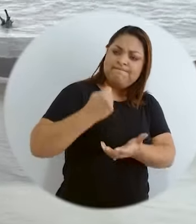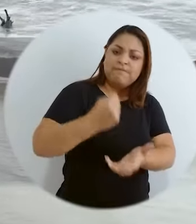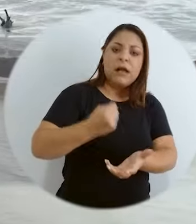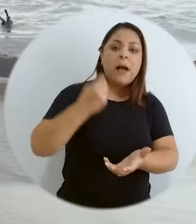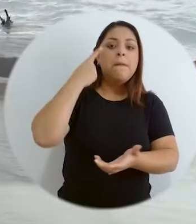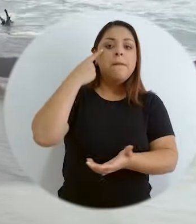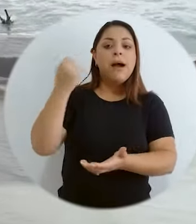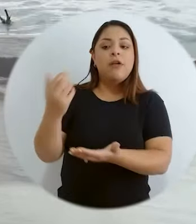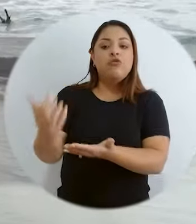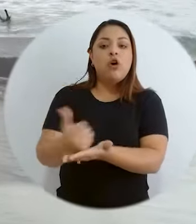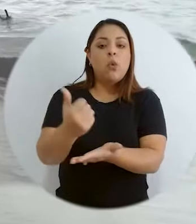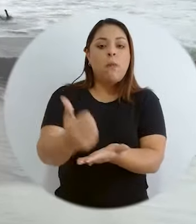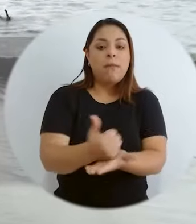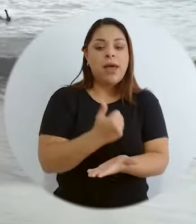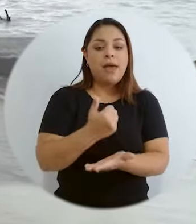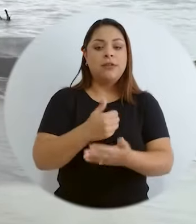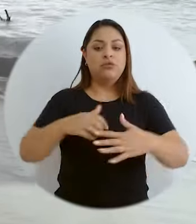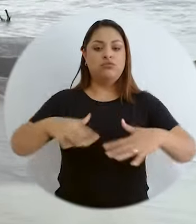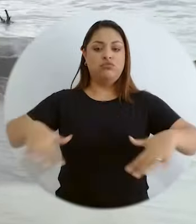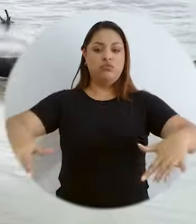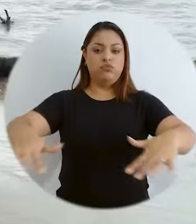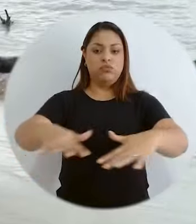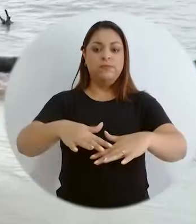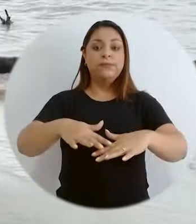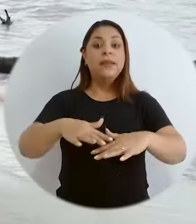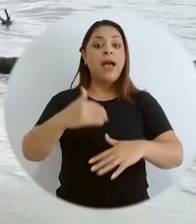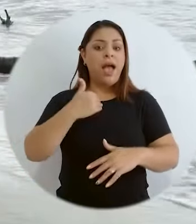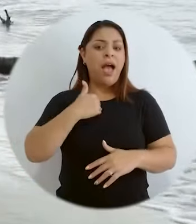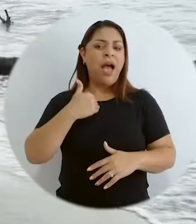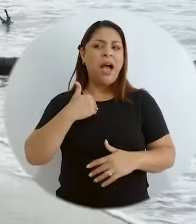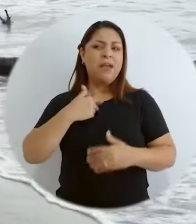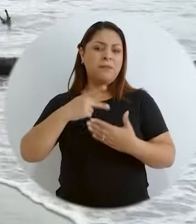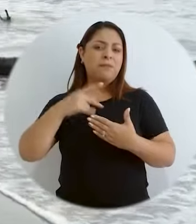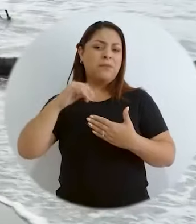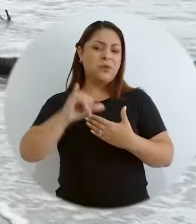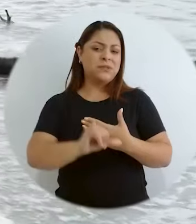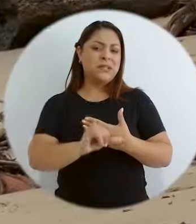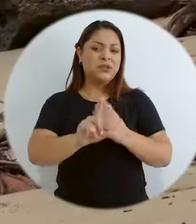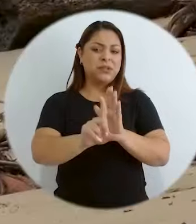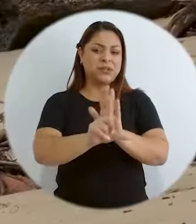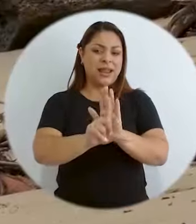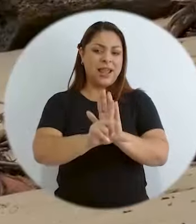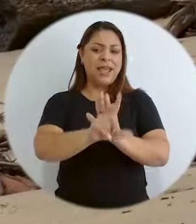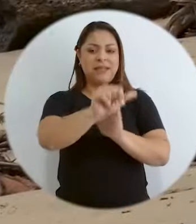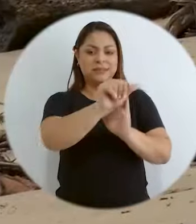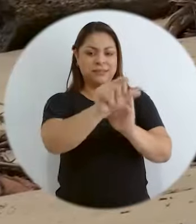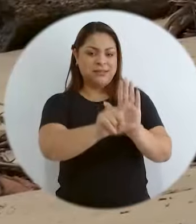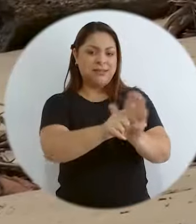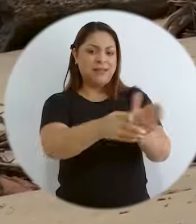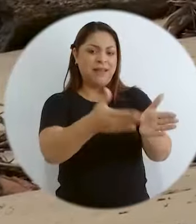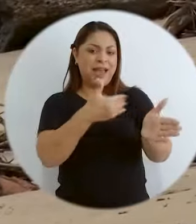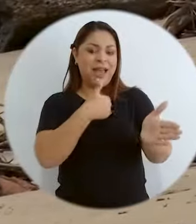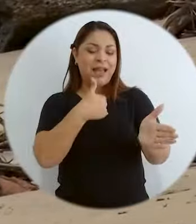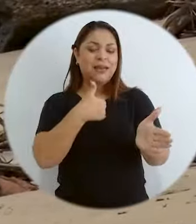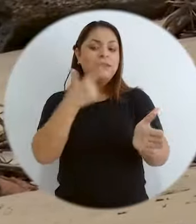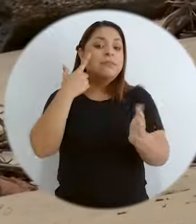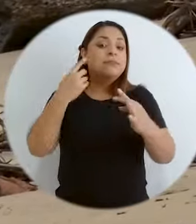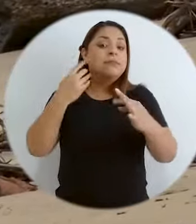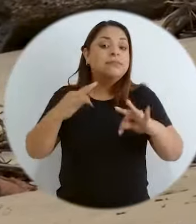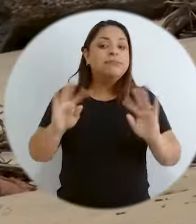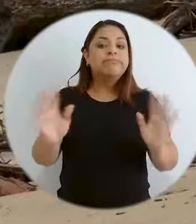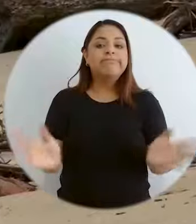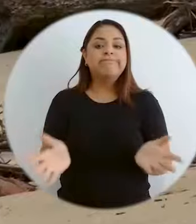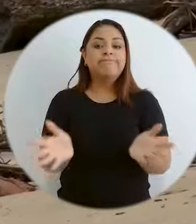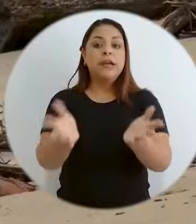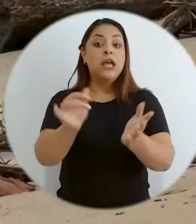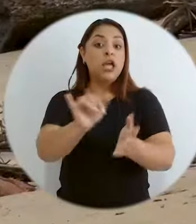invirtiendo con sentido porque los ecosistemas se están recuperando. Hay proyectos de ley actualmente en la corriente legislativa que lo que está tratando de